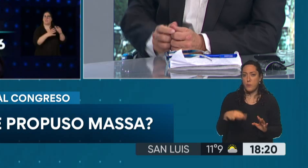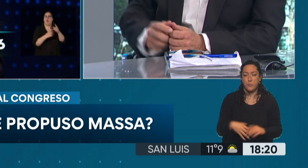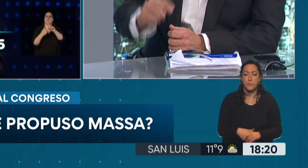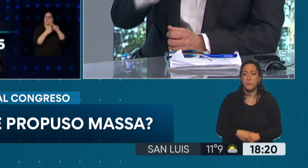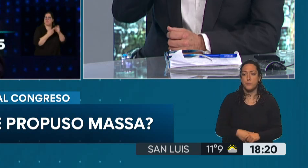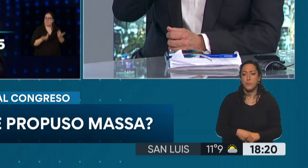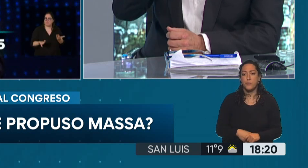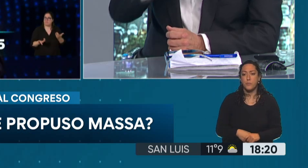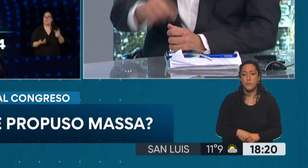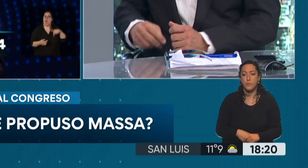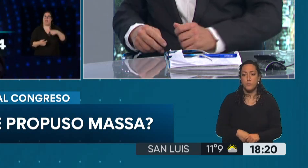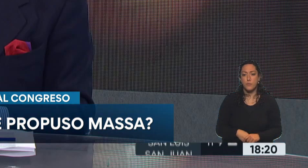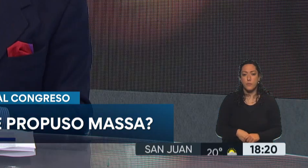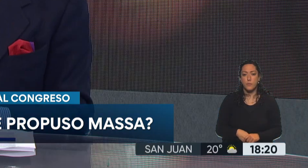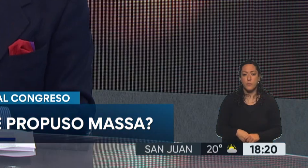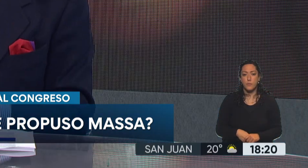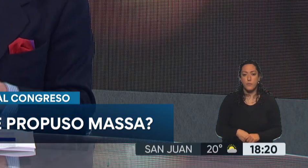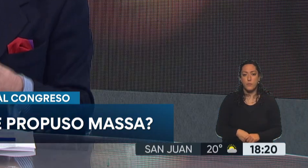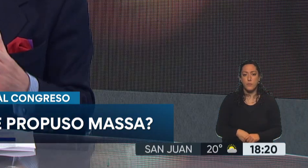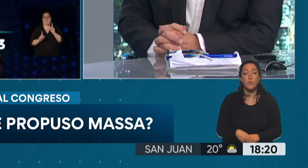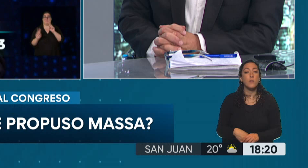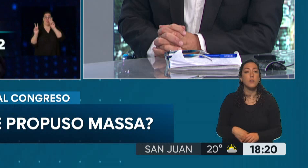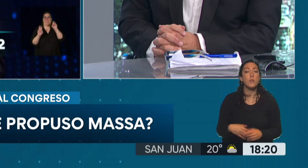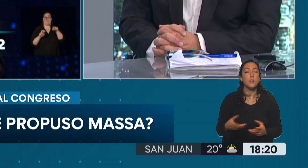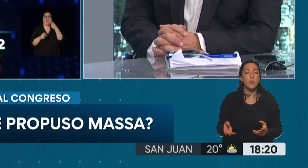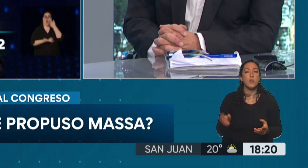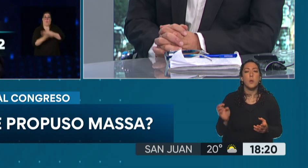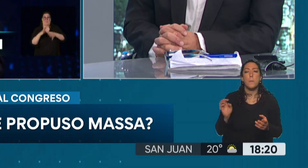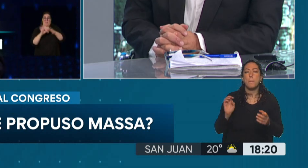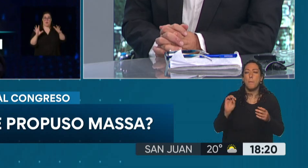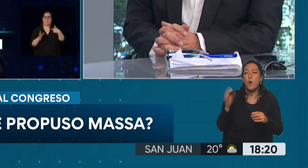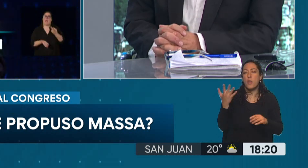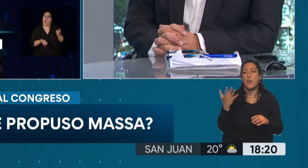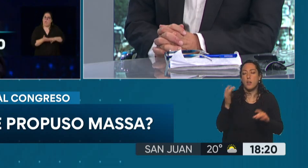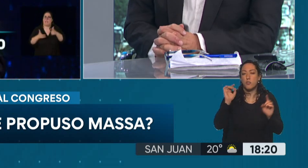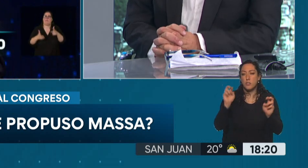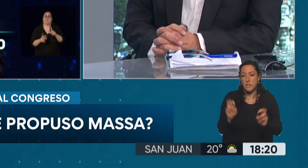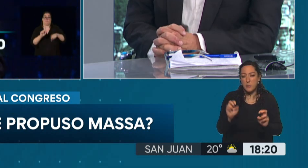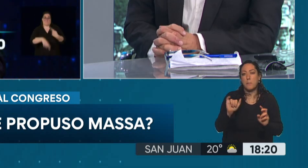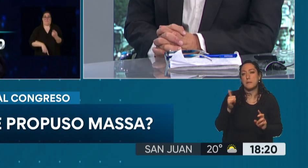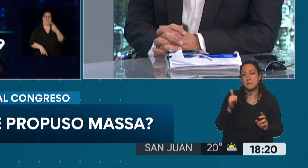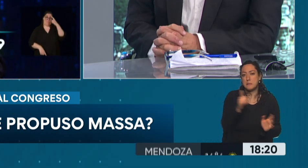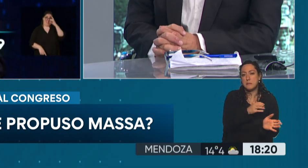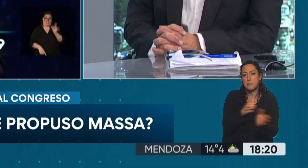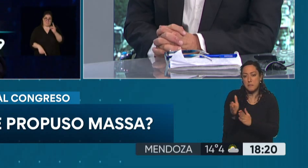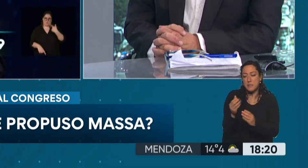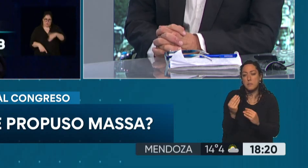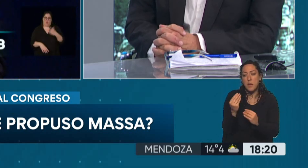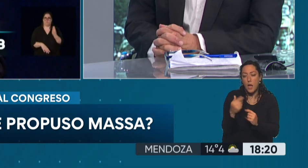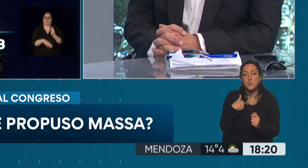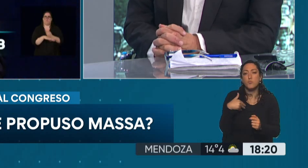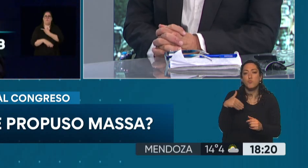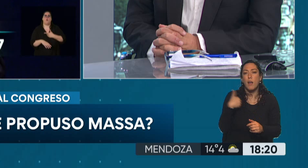Y eso, ¿cuál sería el fin de eso? Más allá de la modernidad. A ver, en principio, en el caso argentino,